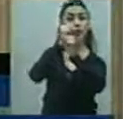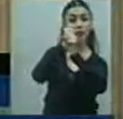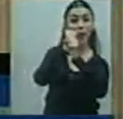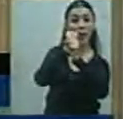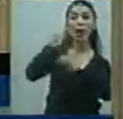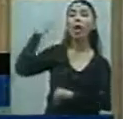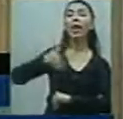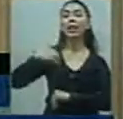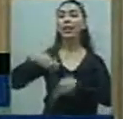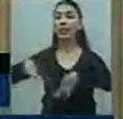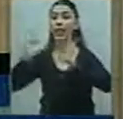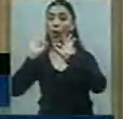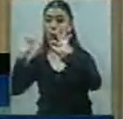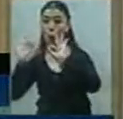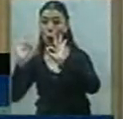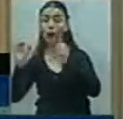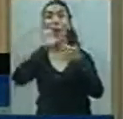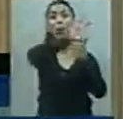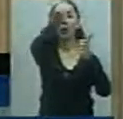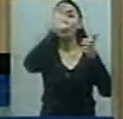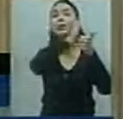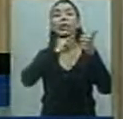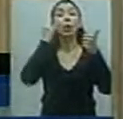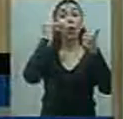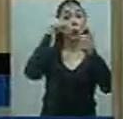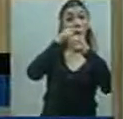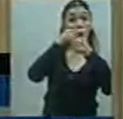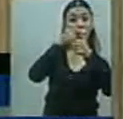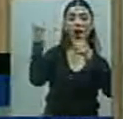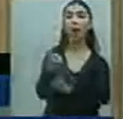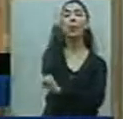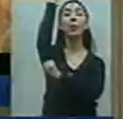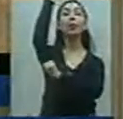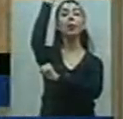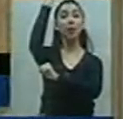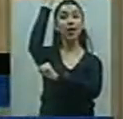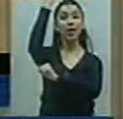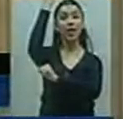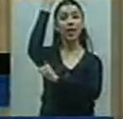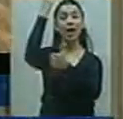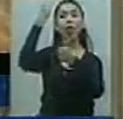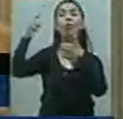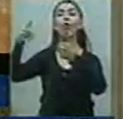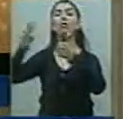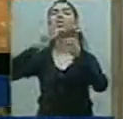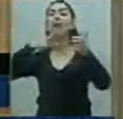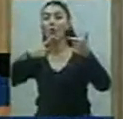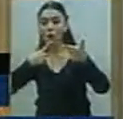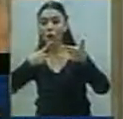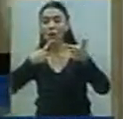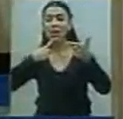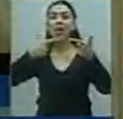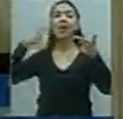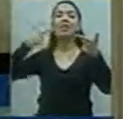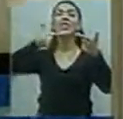provincias. La provincia de Jujuy ha sido pionera en esto, como San Juan y como San